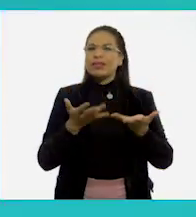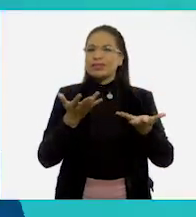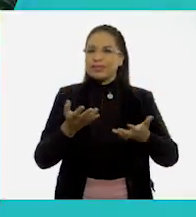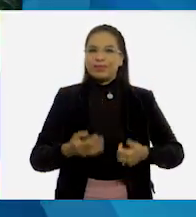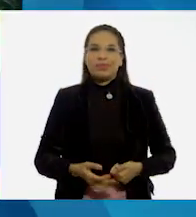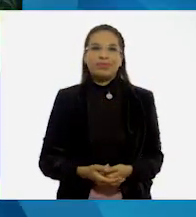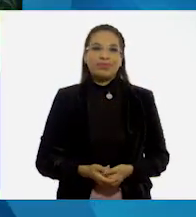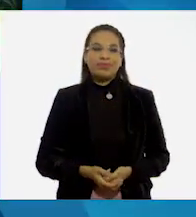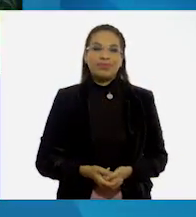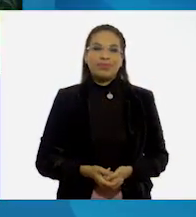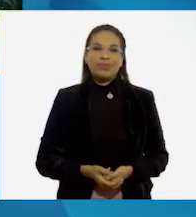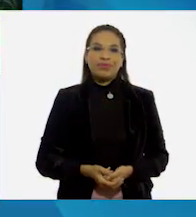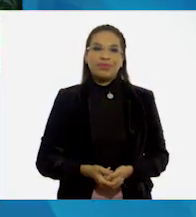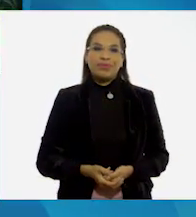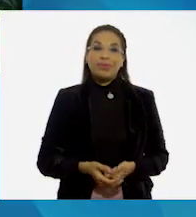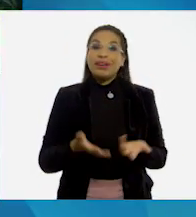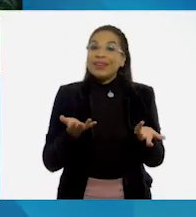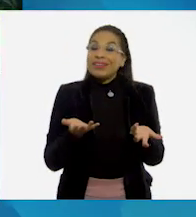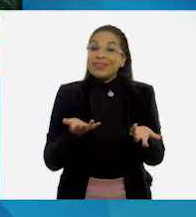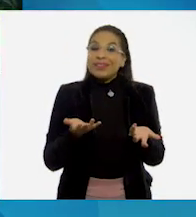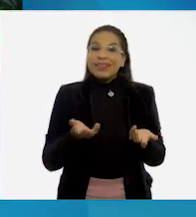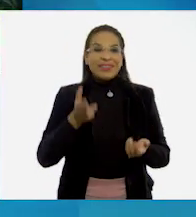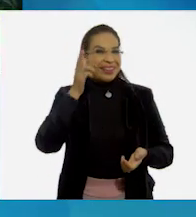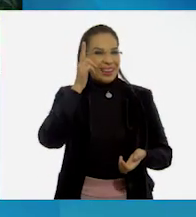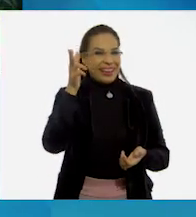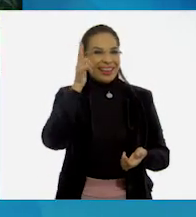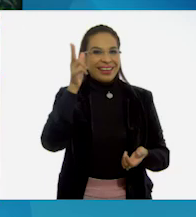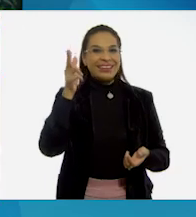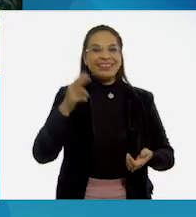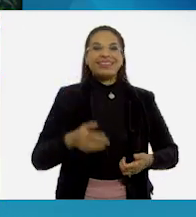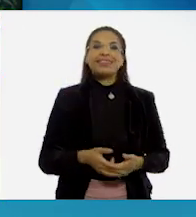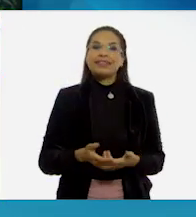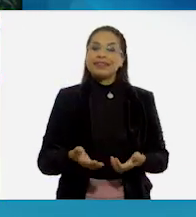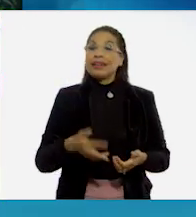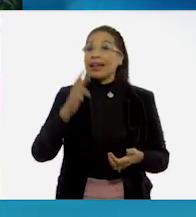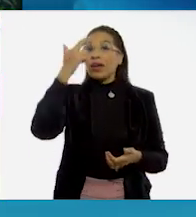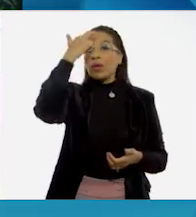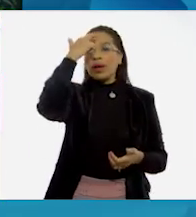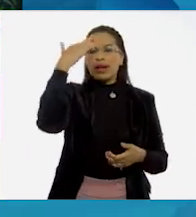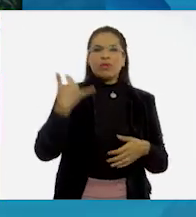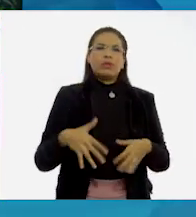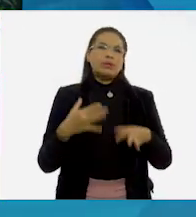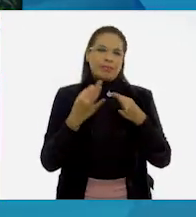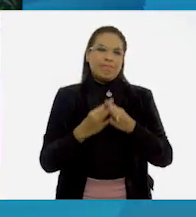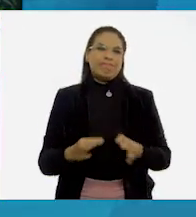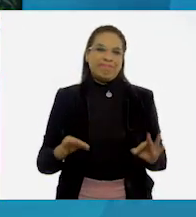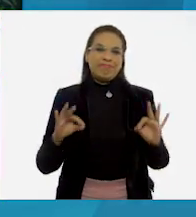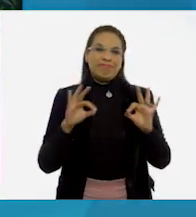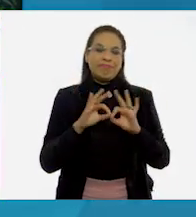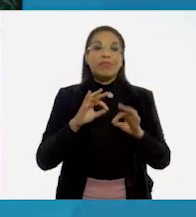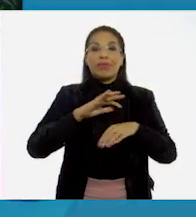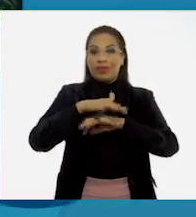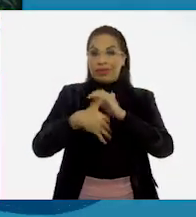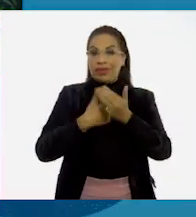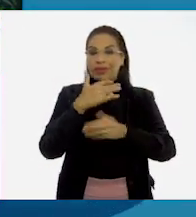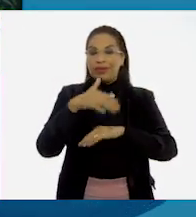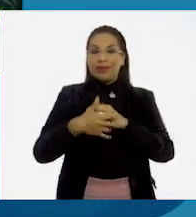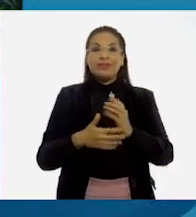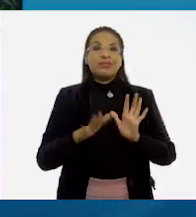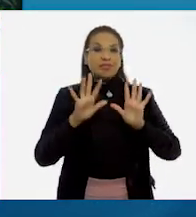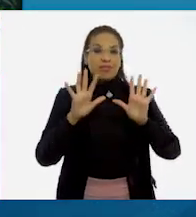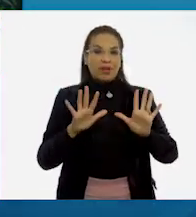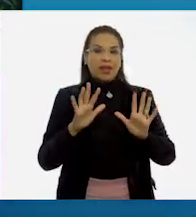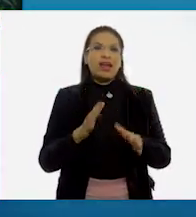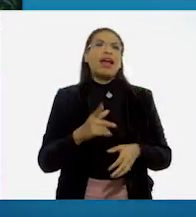Sí. ¡Ah! ¡Hola! Recuerda que es muy importante lavarse las